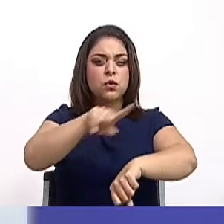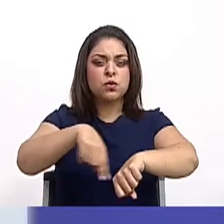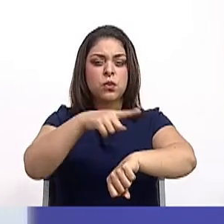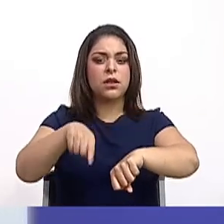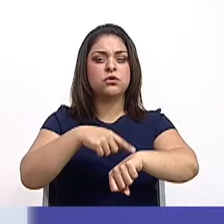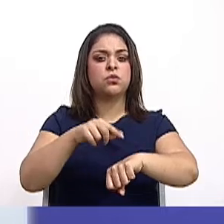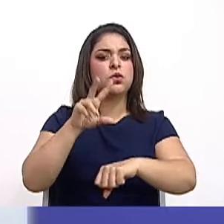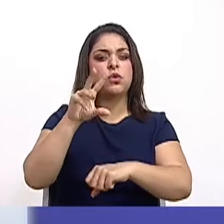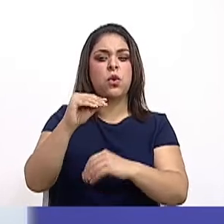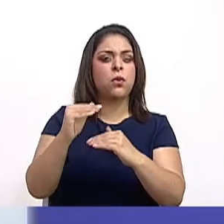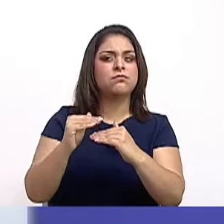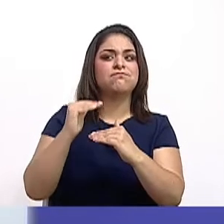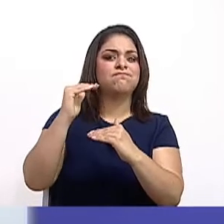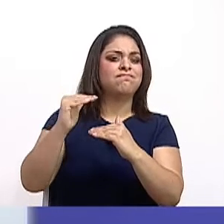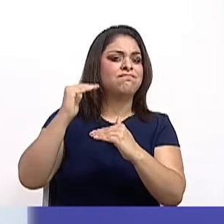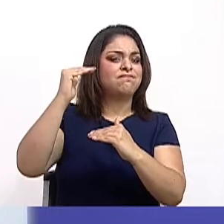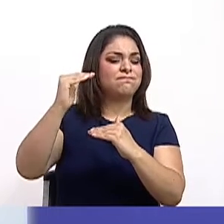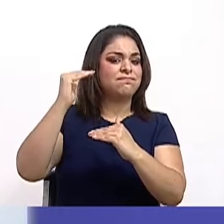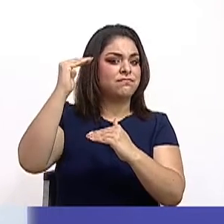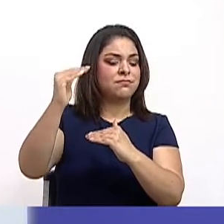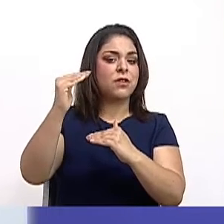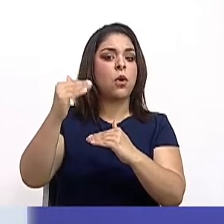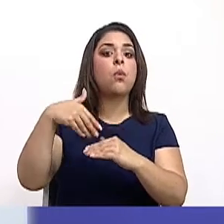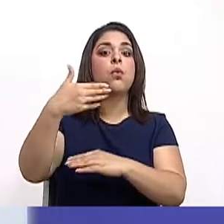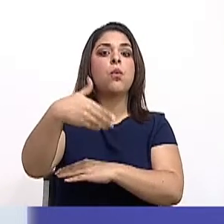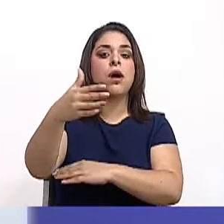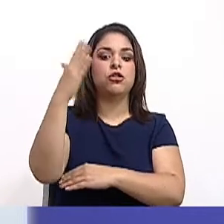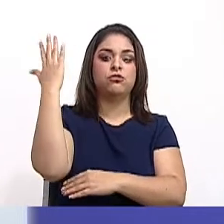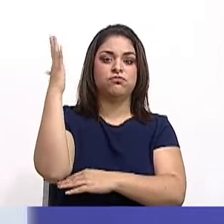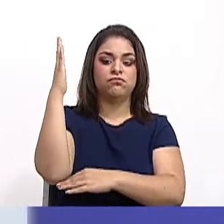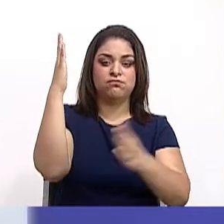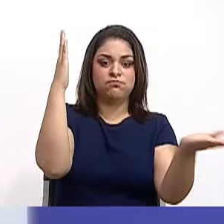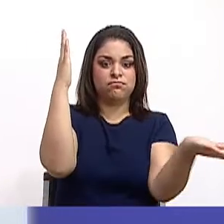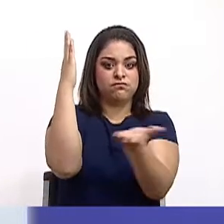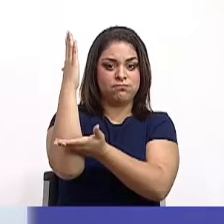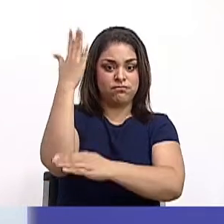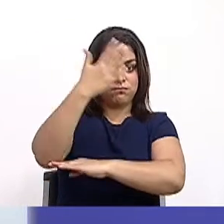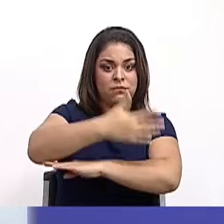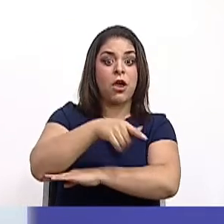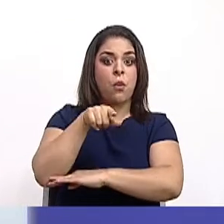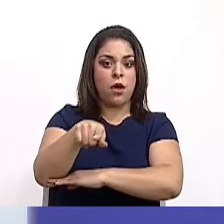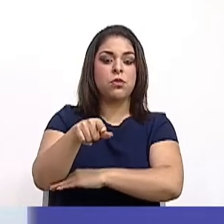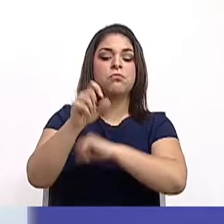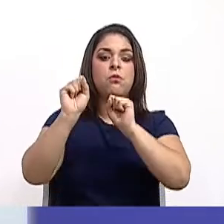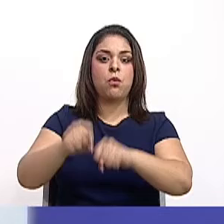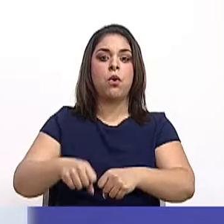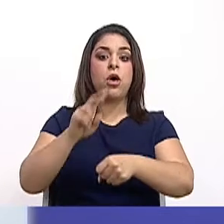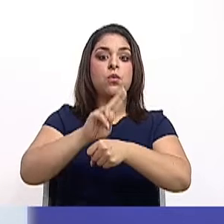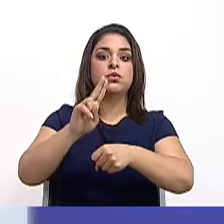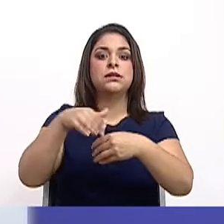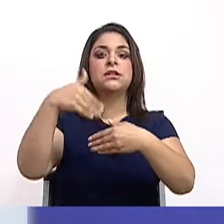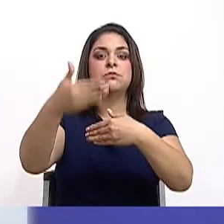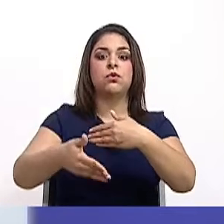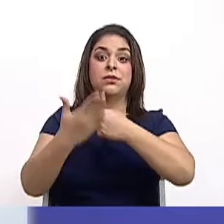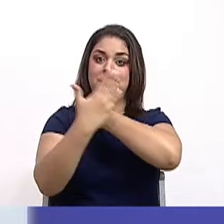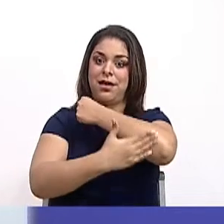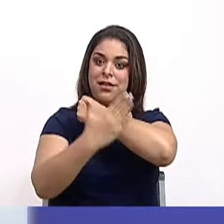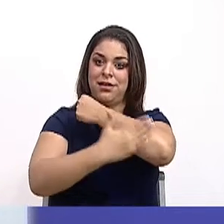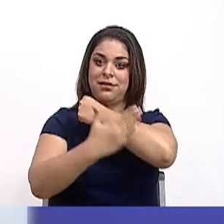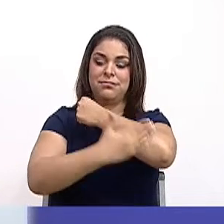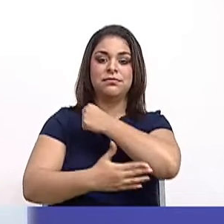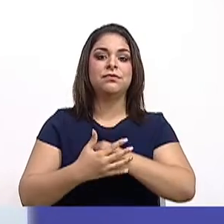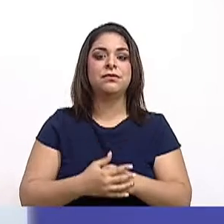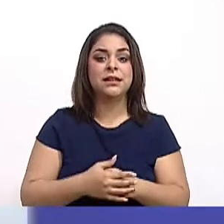tan elevada a la hora de talar para el uso que se le dé a esa madera. Ya con ese recordatorio,